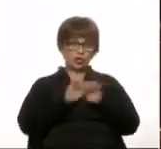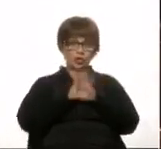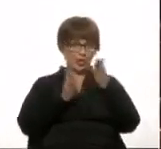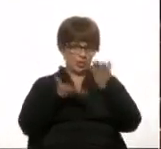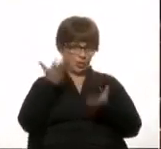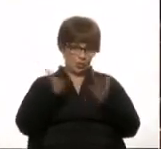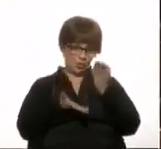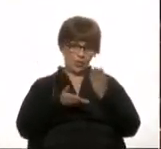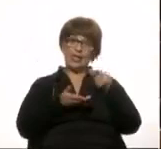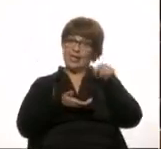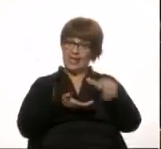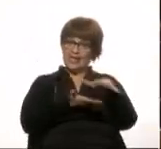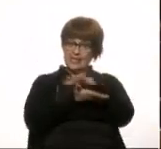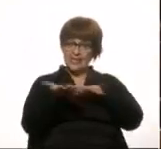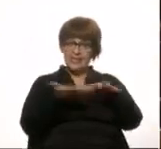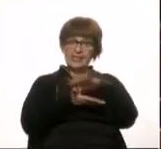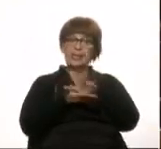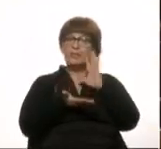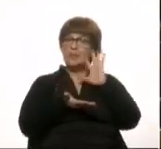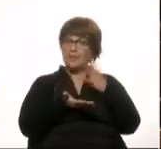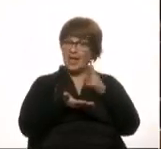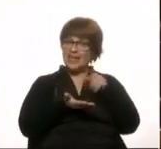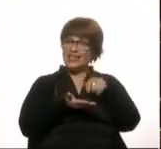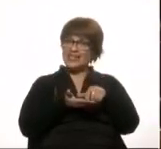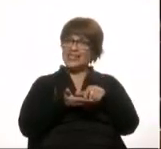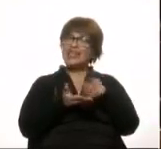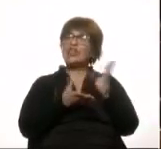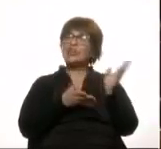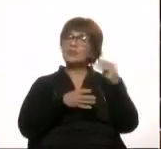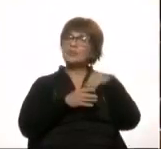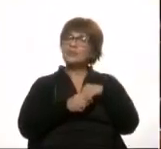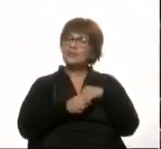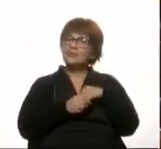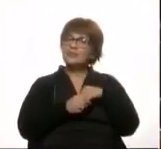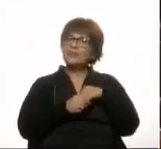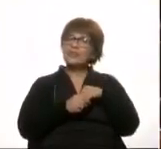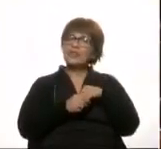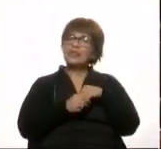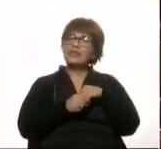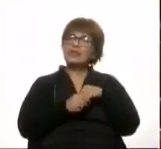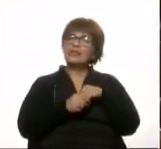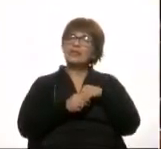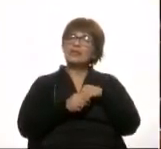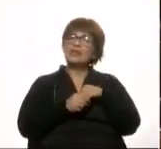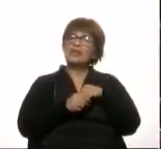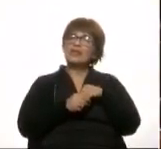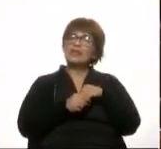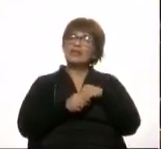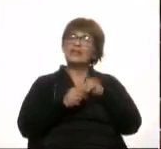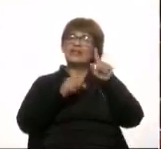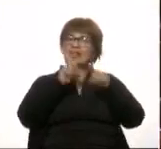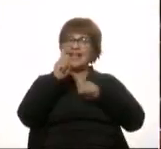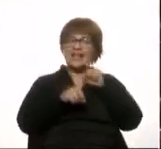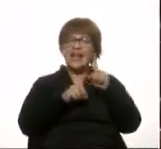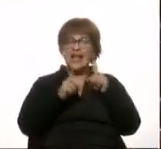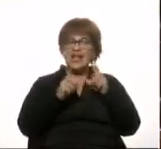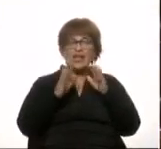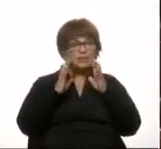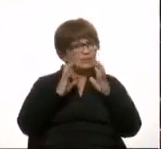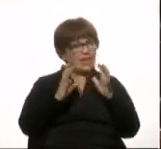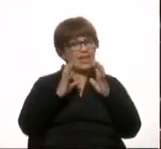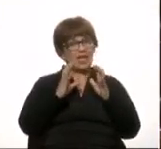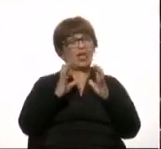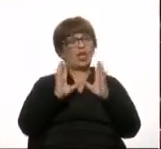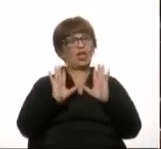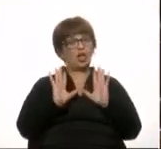Y en ese escenario me parece que estamos entrando en un terreno muy arriesgado, muy